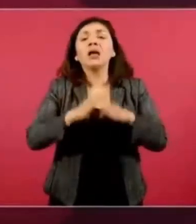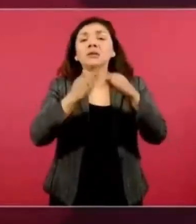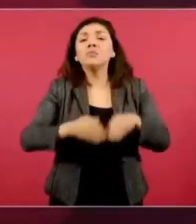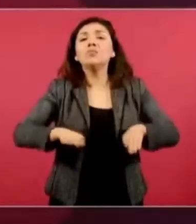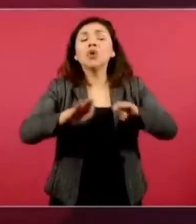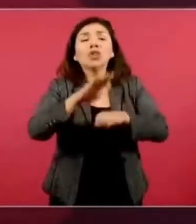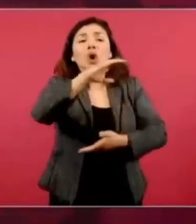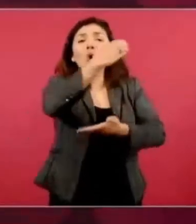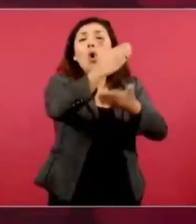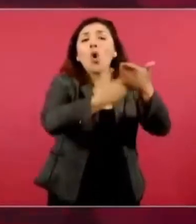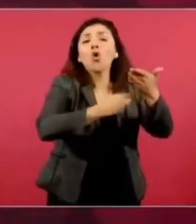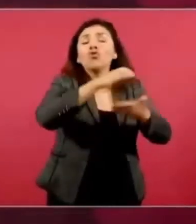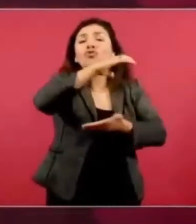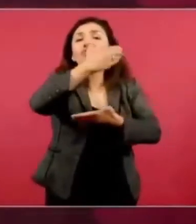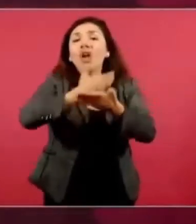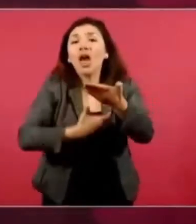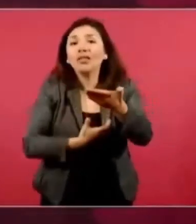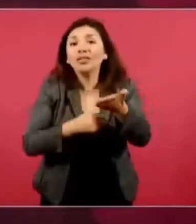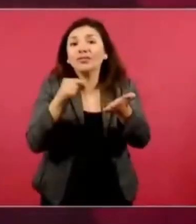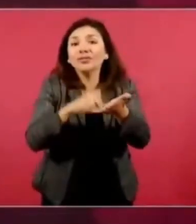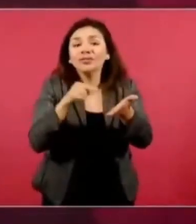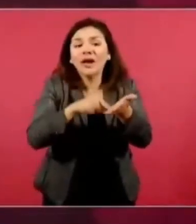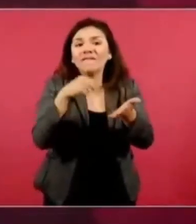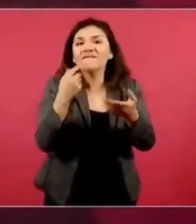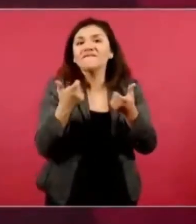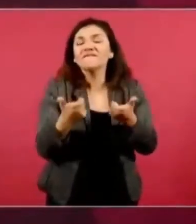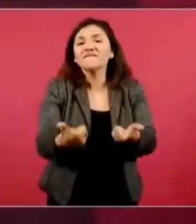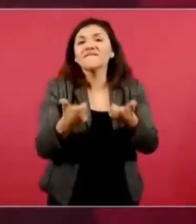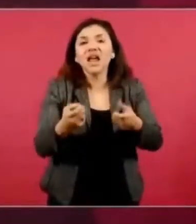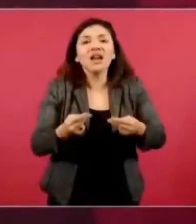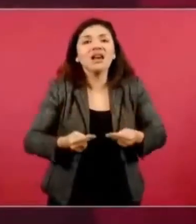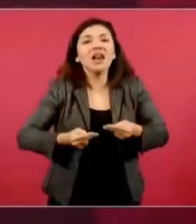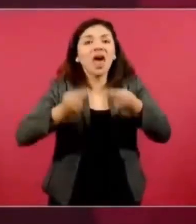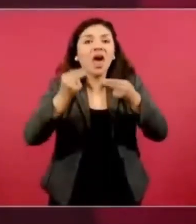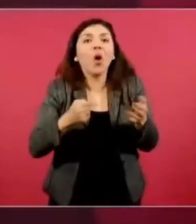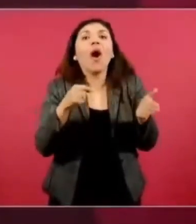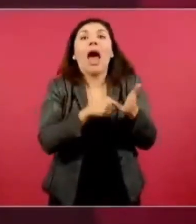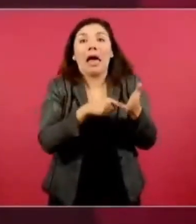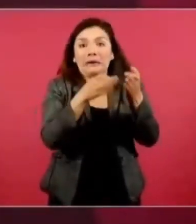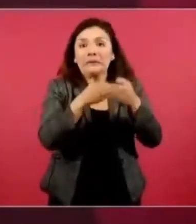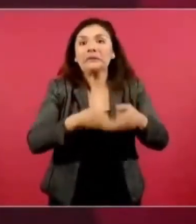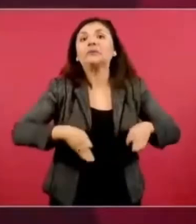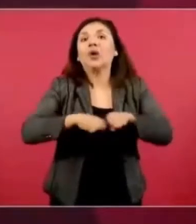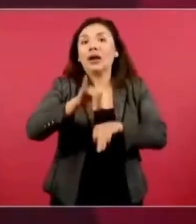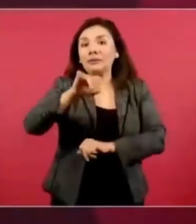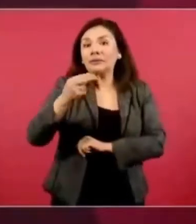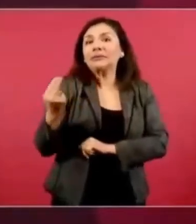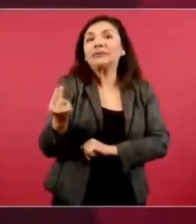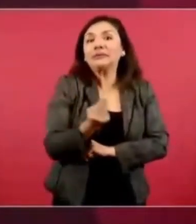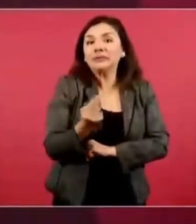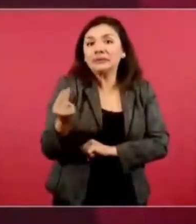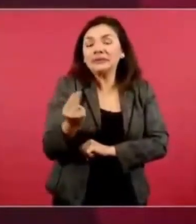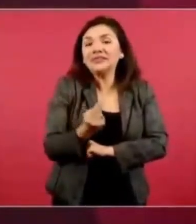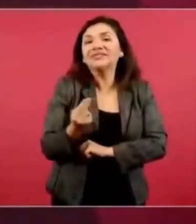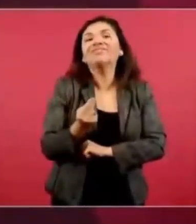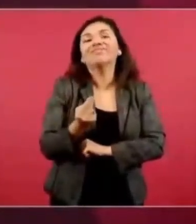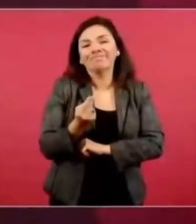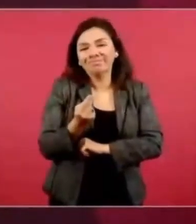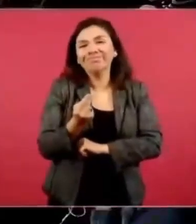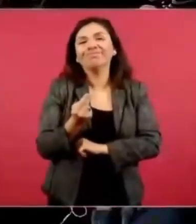jugosos que les daban